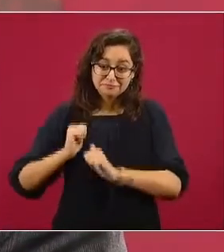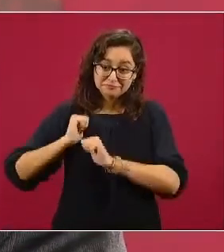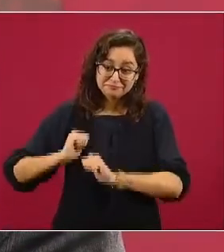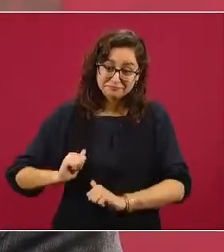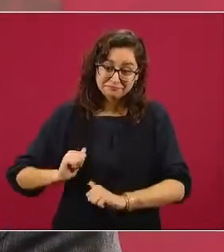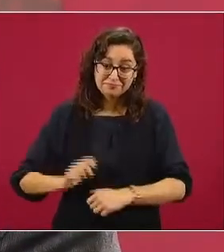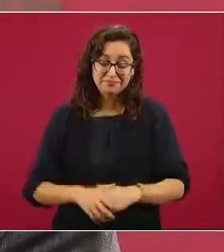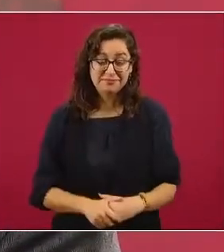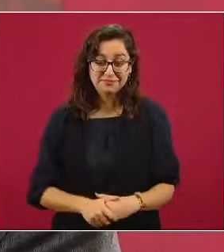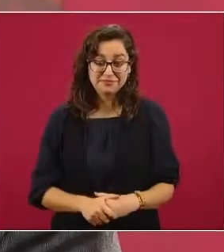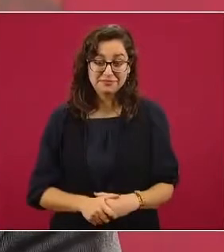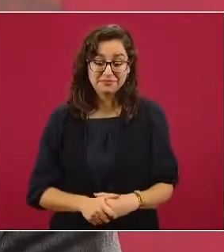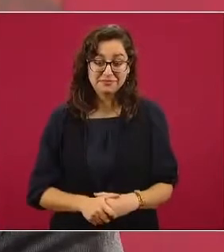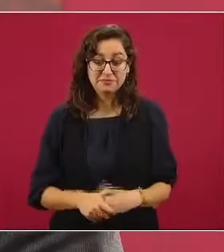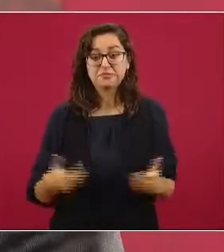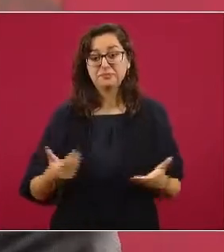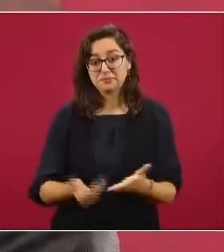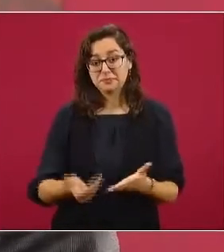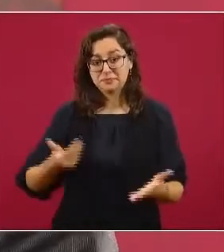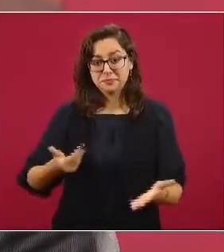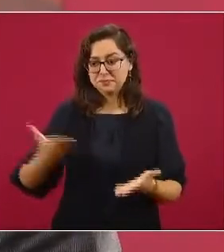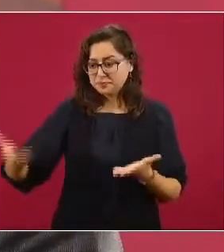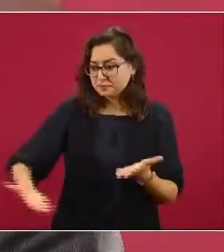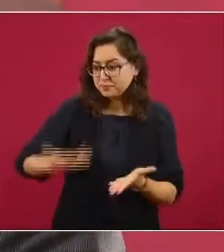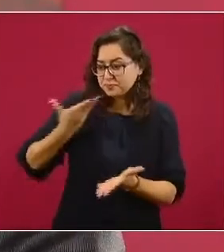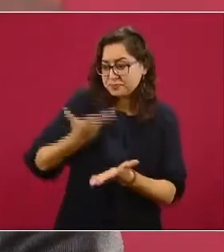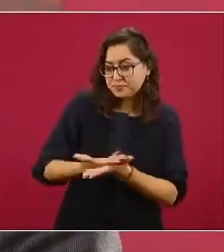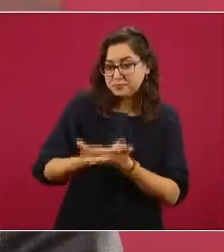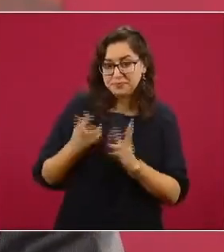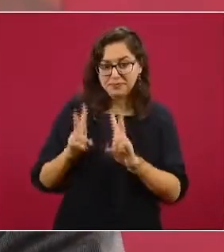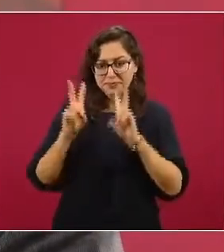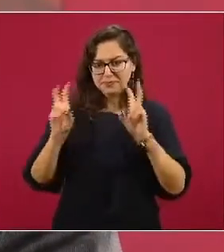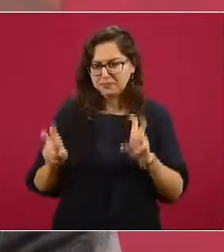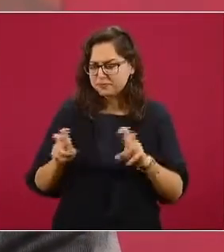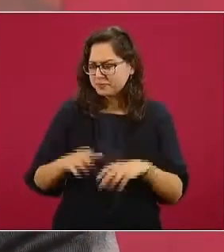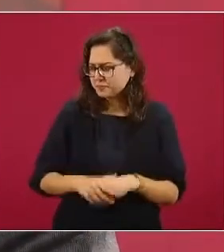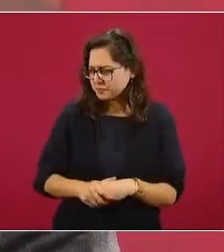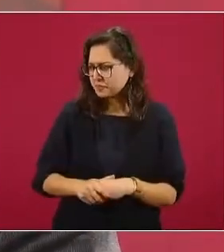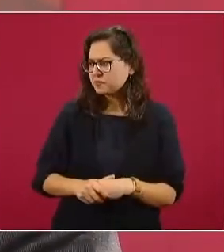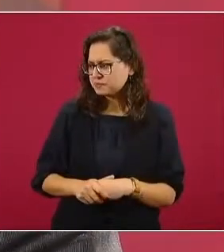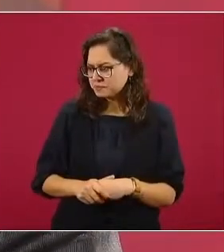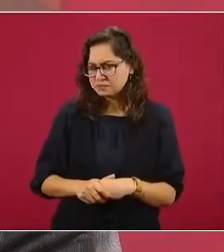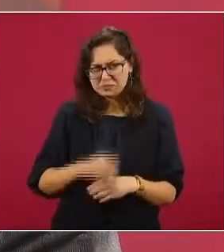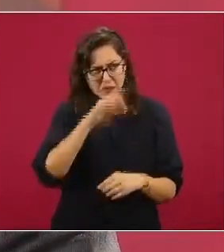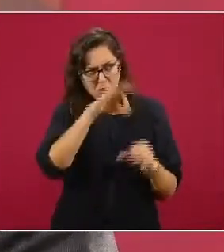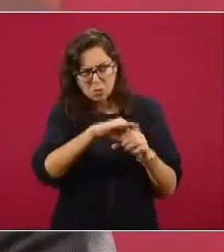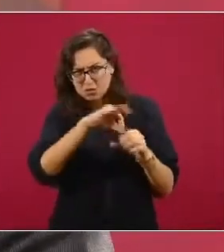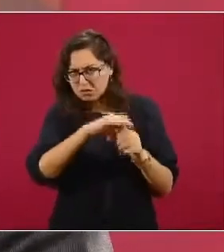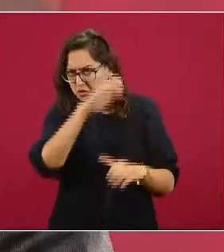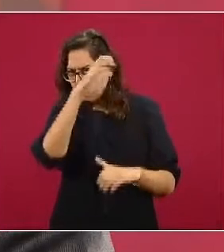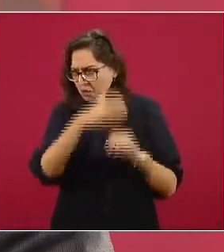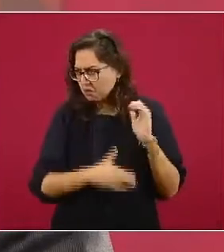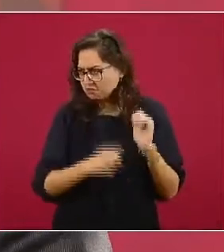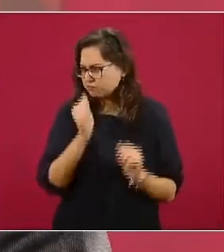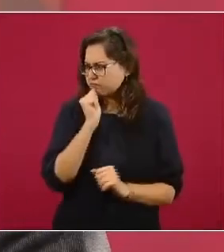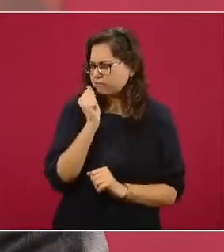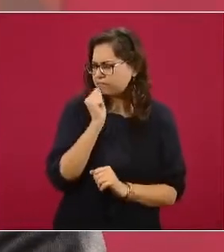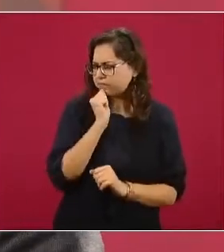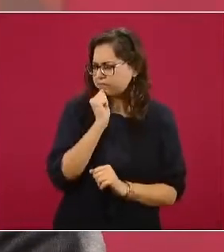el tema, yo dije, vamos a esperarnos para